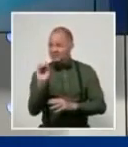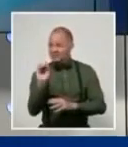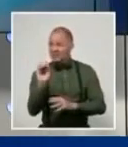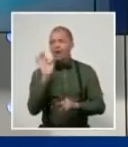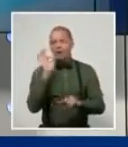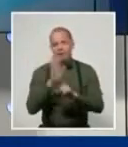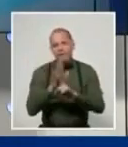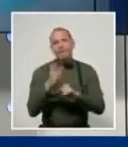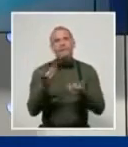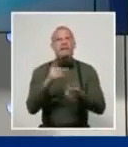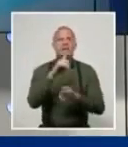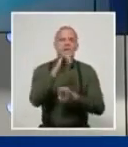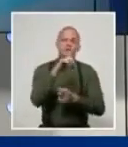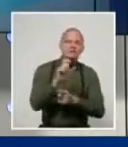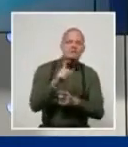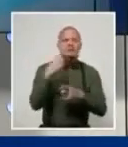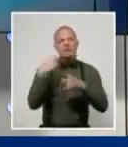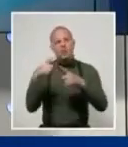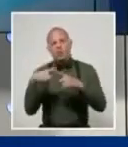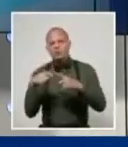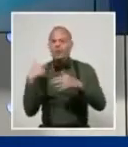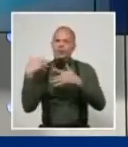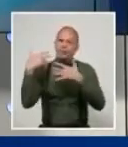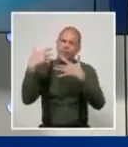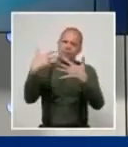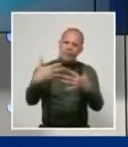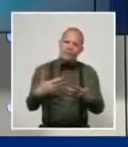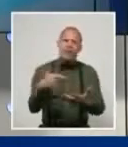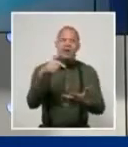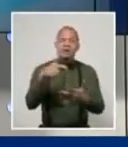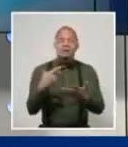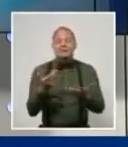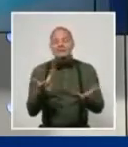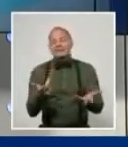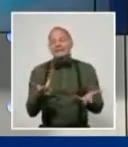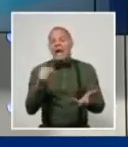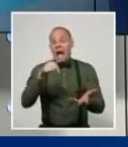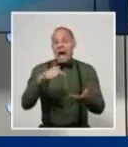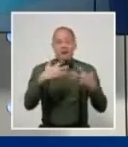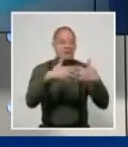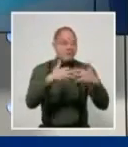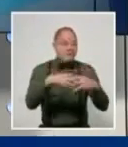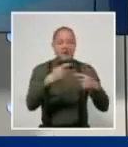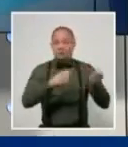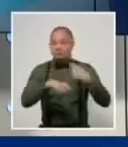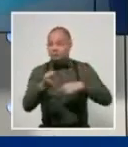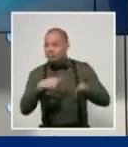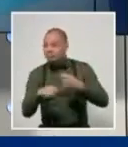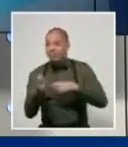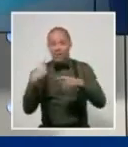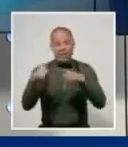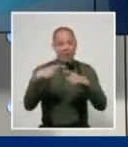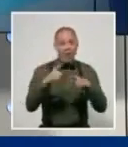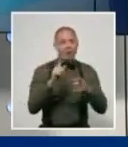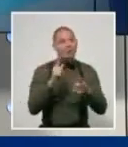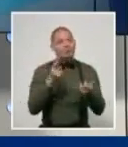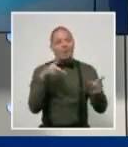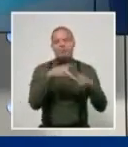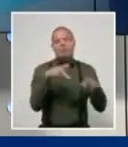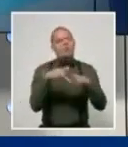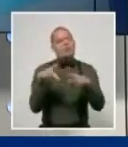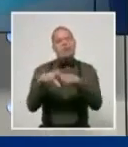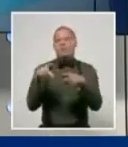estructurales del modelo que traban o frenan la producción, el comercio interno, las